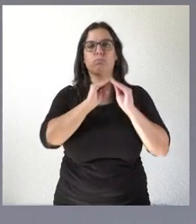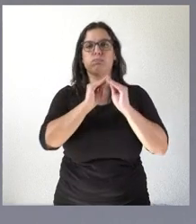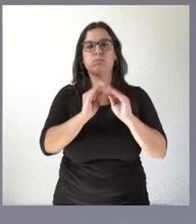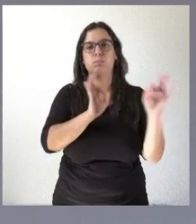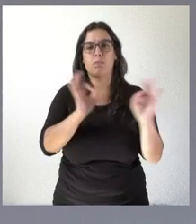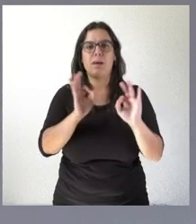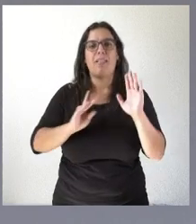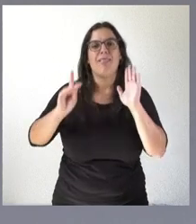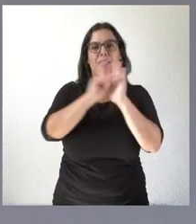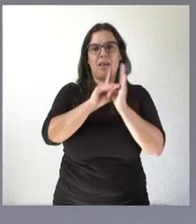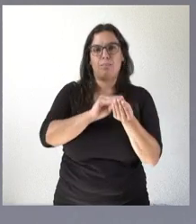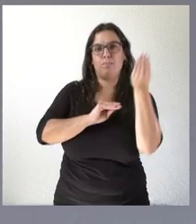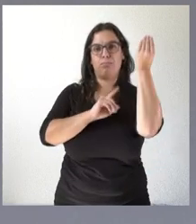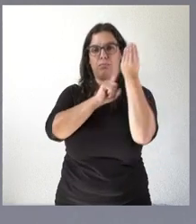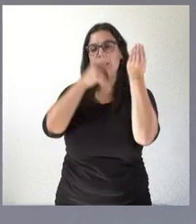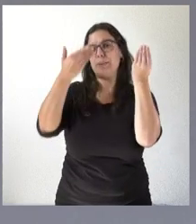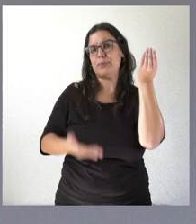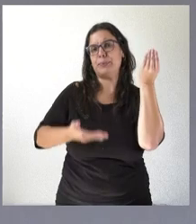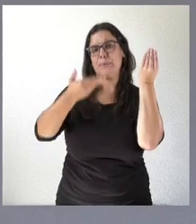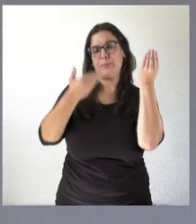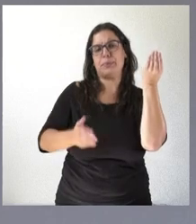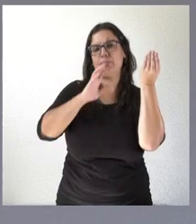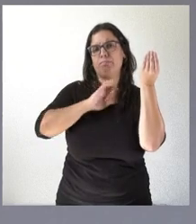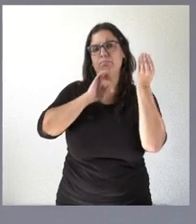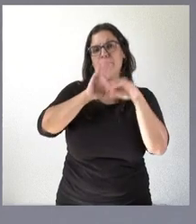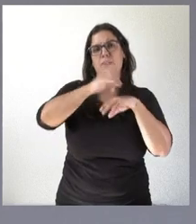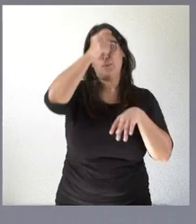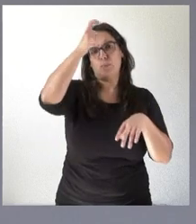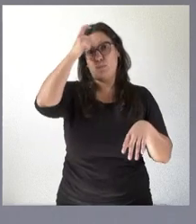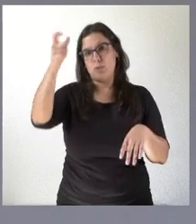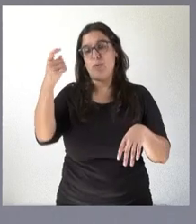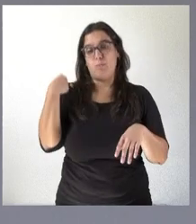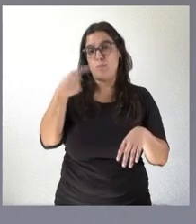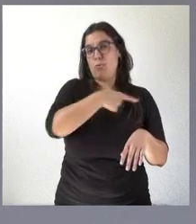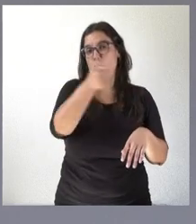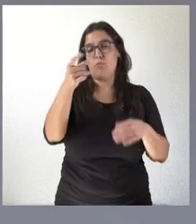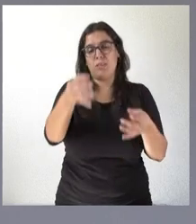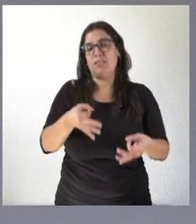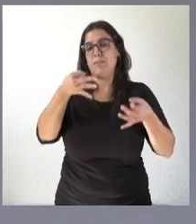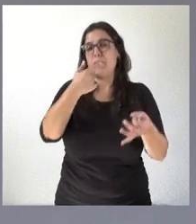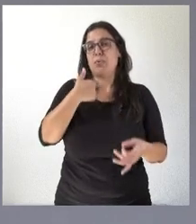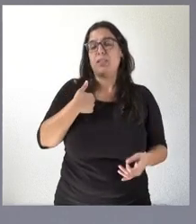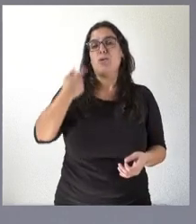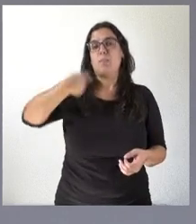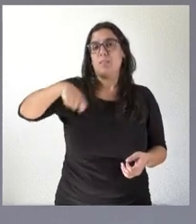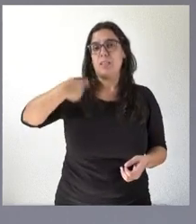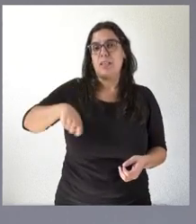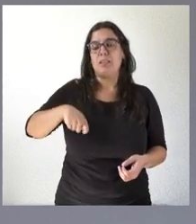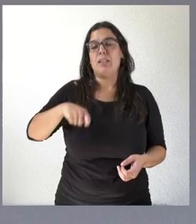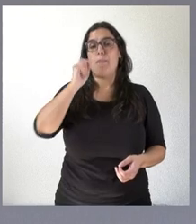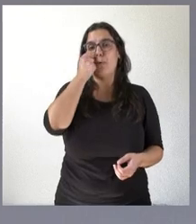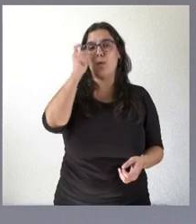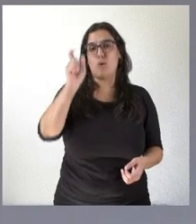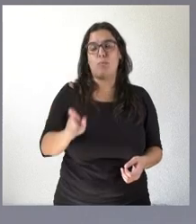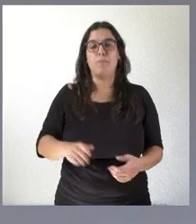un decreto que es de sumo interés para el medio rural y así nos lo ha transmitido siempre el presidente Alfonso Fernández de